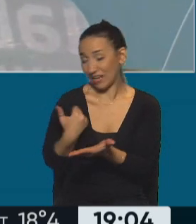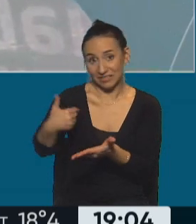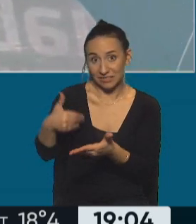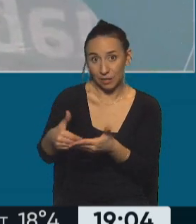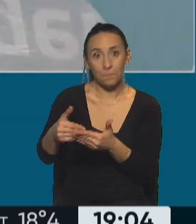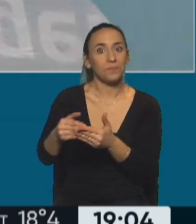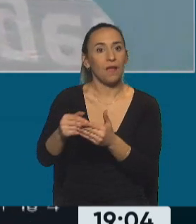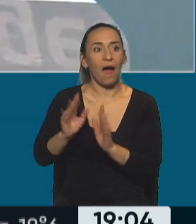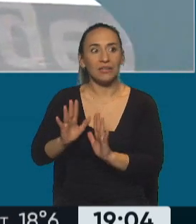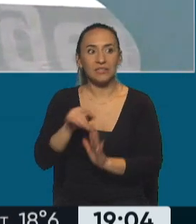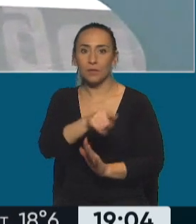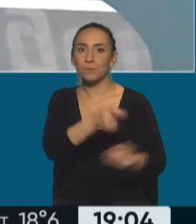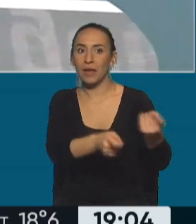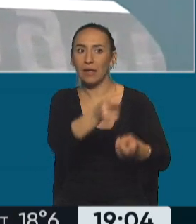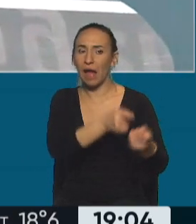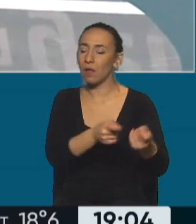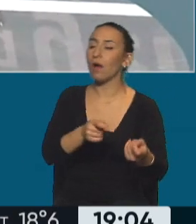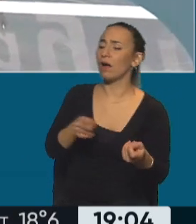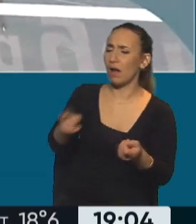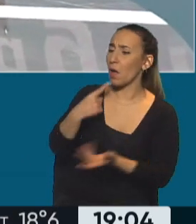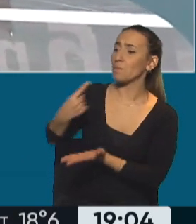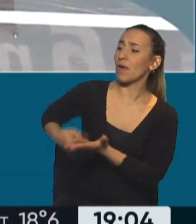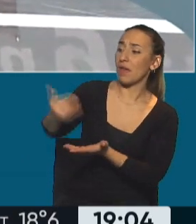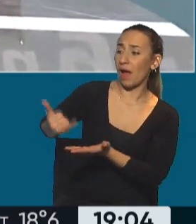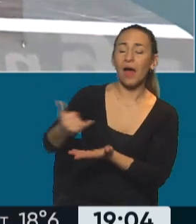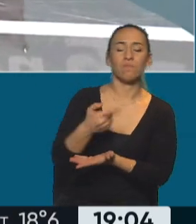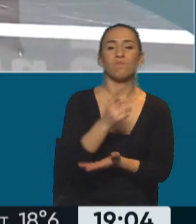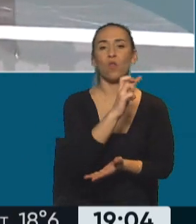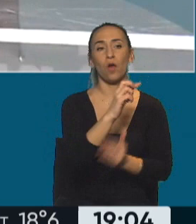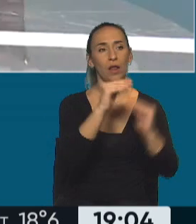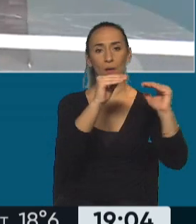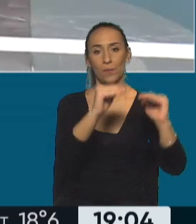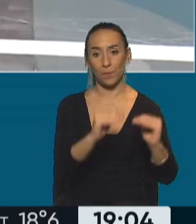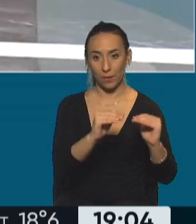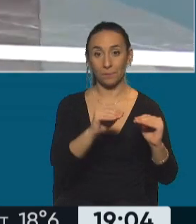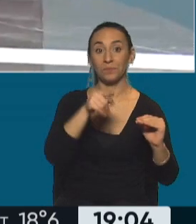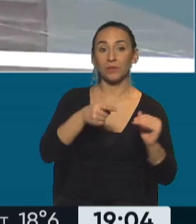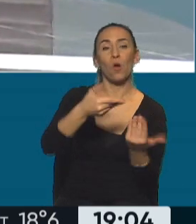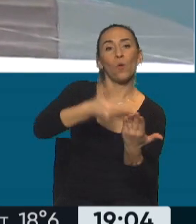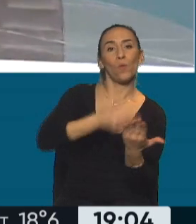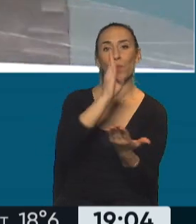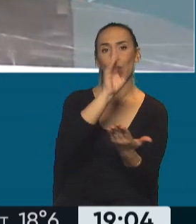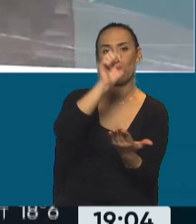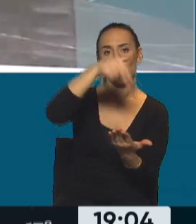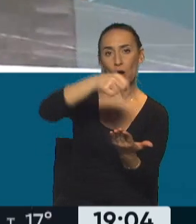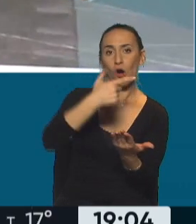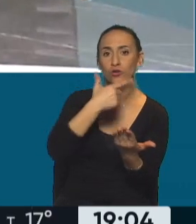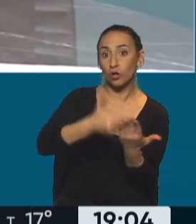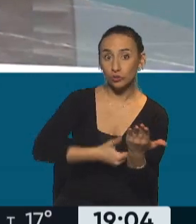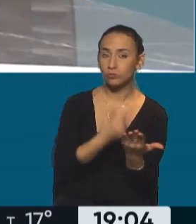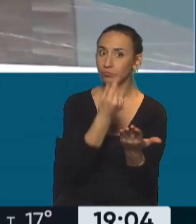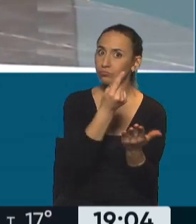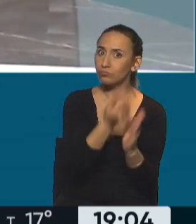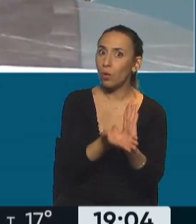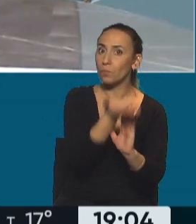motivado al mercado a bajar los dólares financieros, a subir la cotización de los bonos y de los títulos, a bajar el riesgo